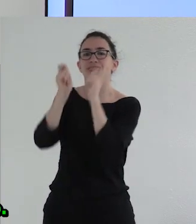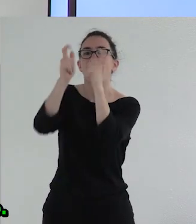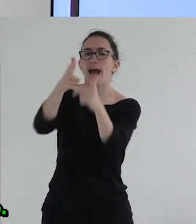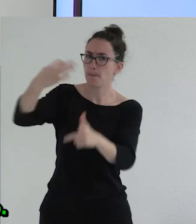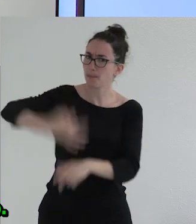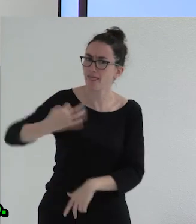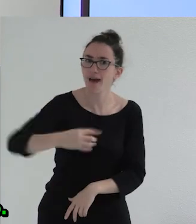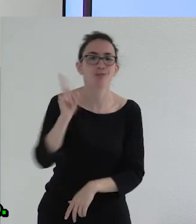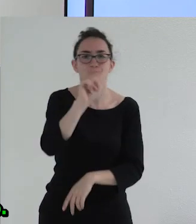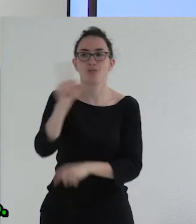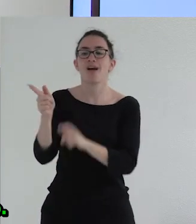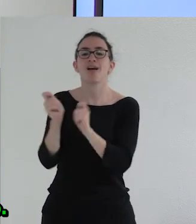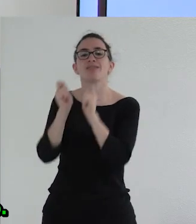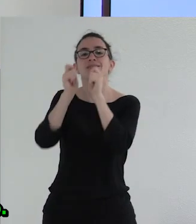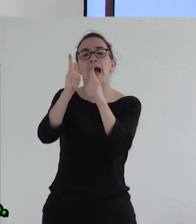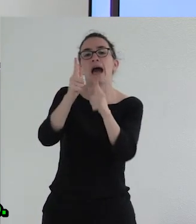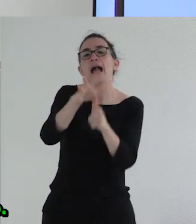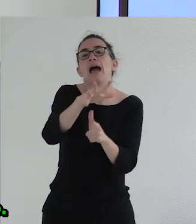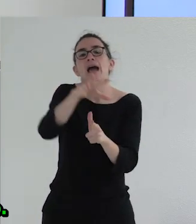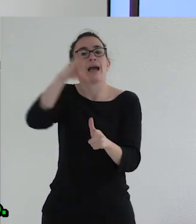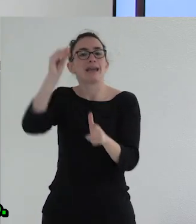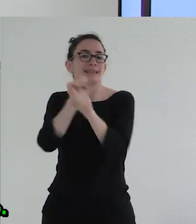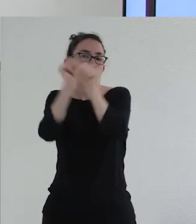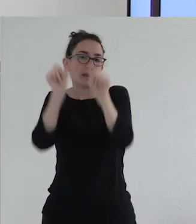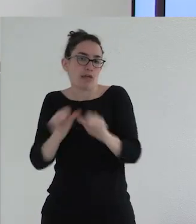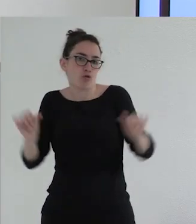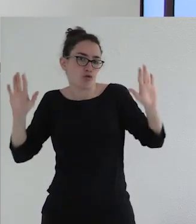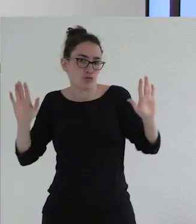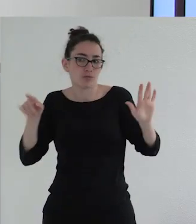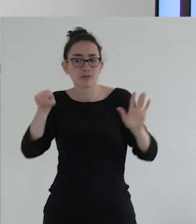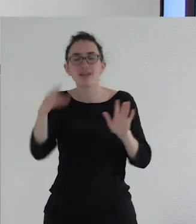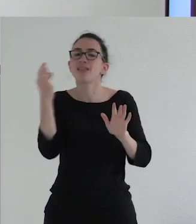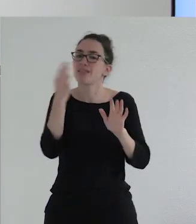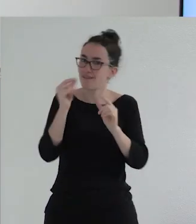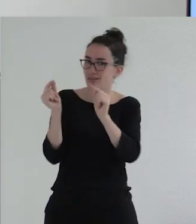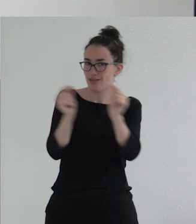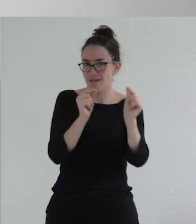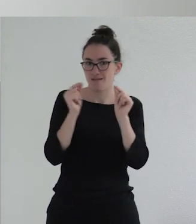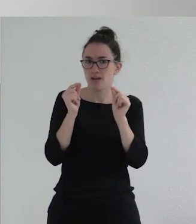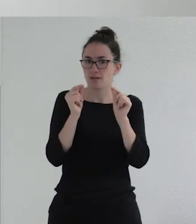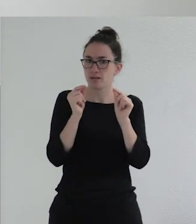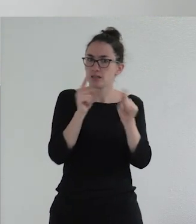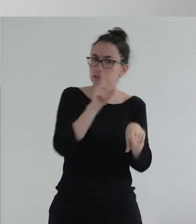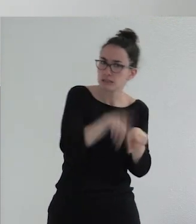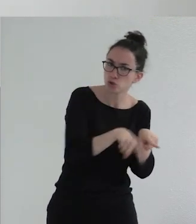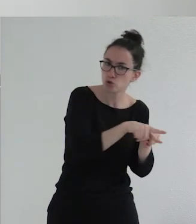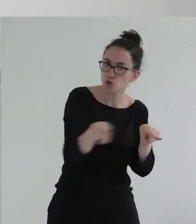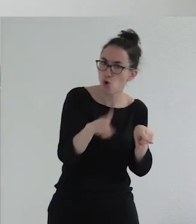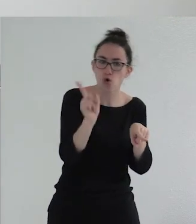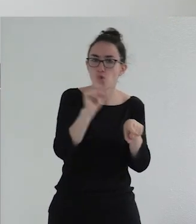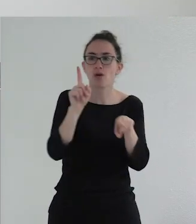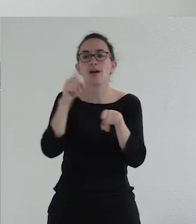sino una interpretación y que tiene que poder ser debatido. No se debate si eso pasa o no. Se debate cómo se